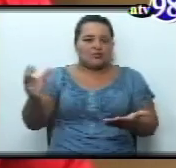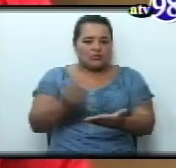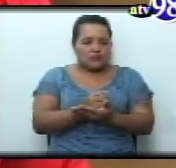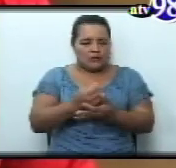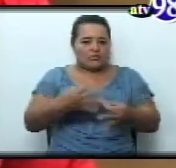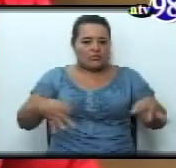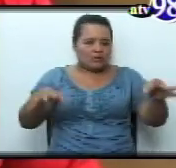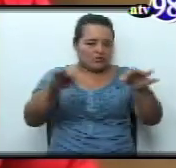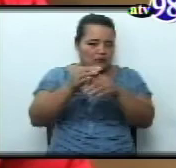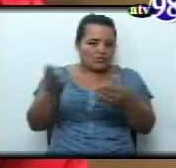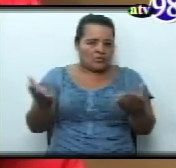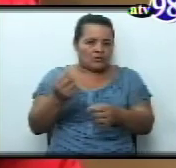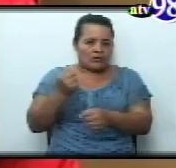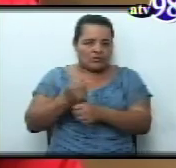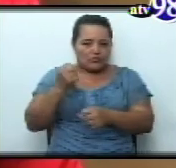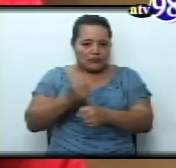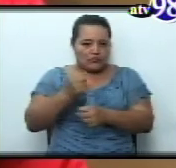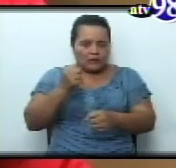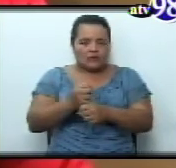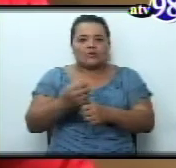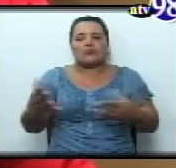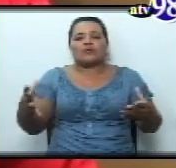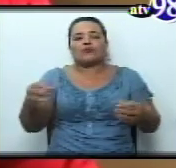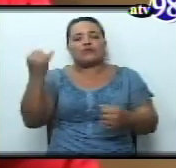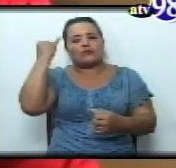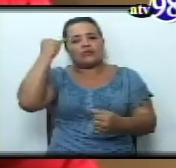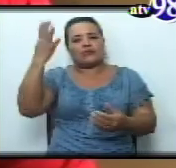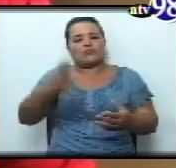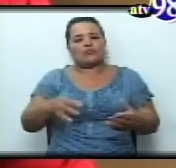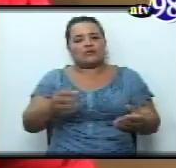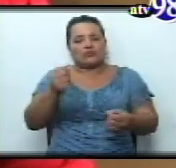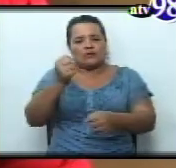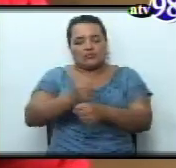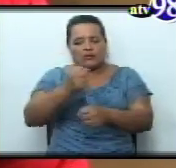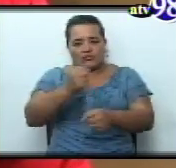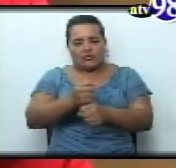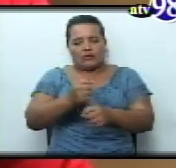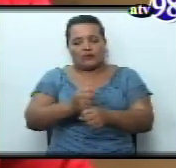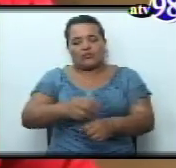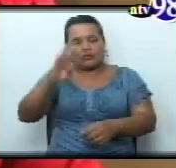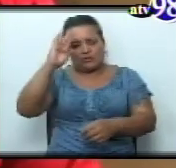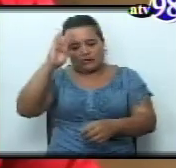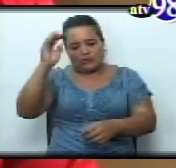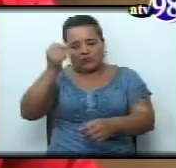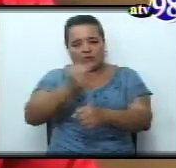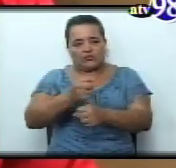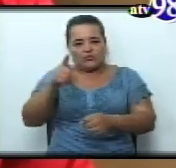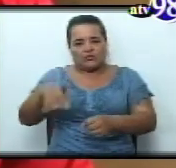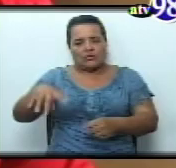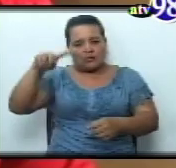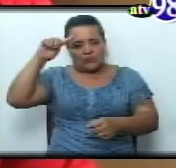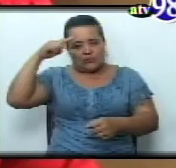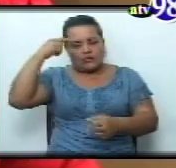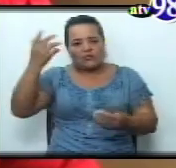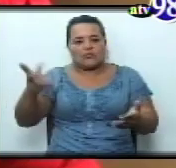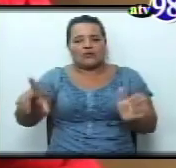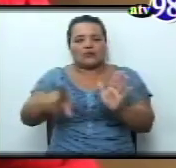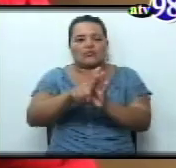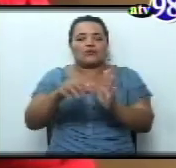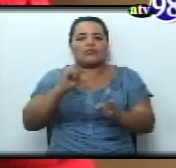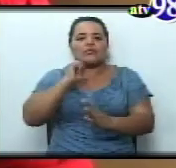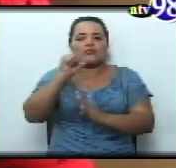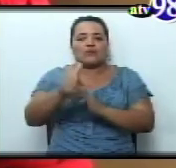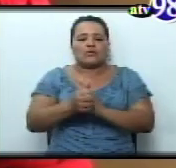parte operativa de cómo se deben de coordinar las instituciones del Estado para darle cumplimiento a la ley y también cómo deben